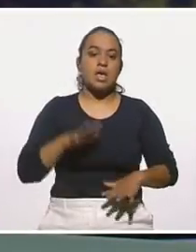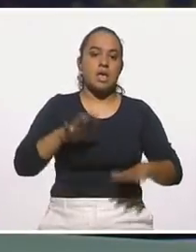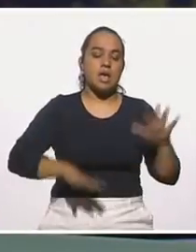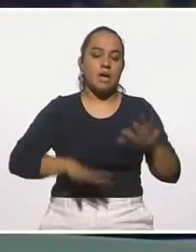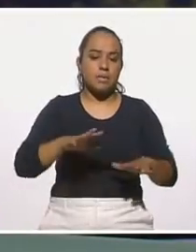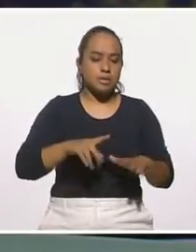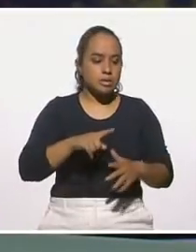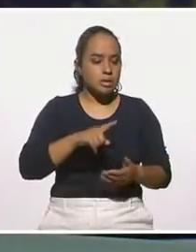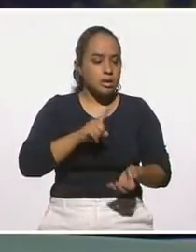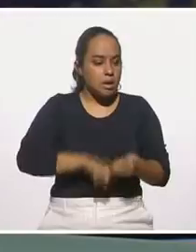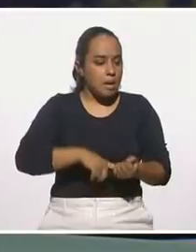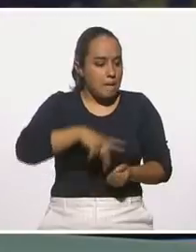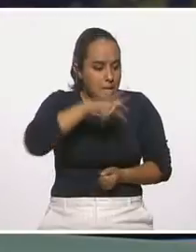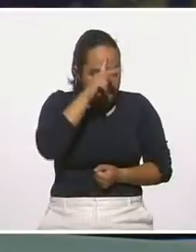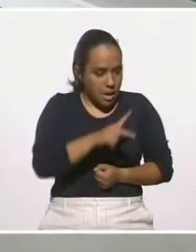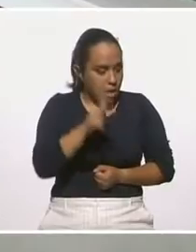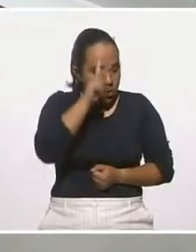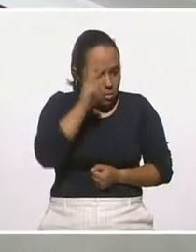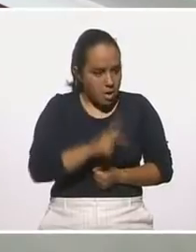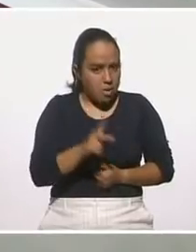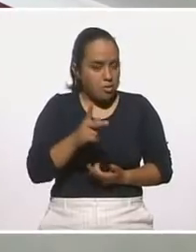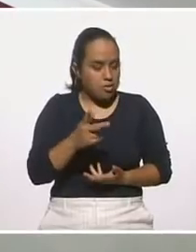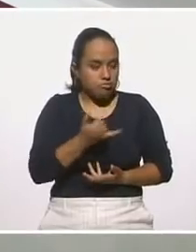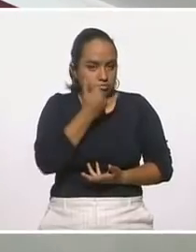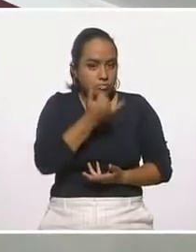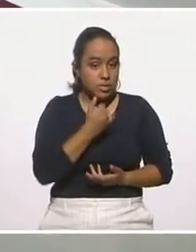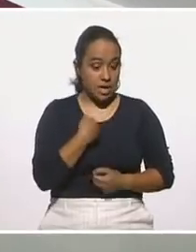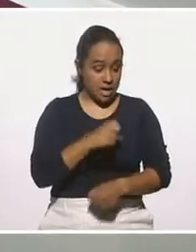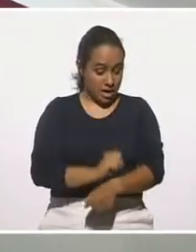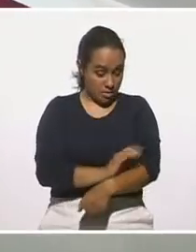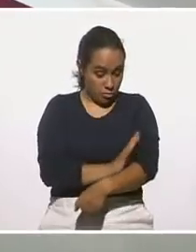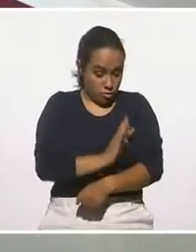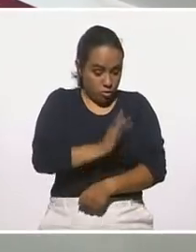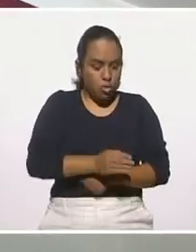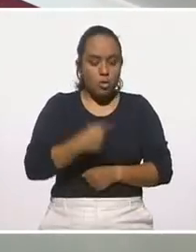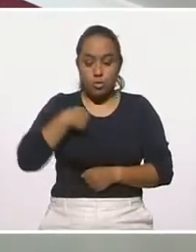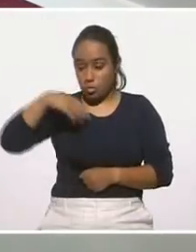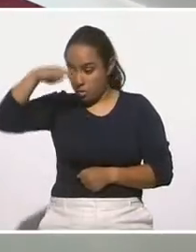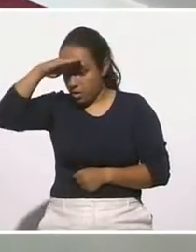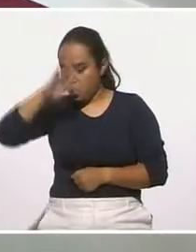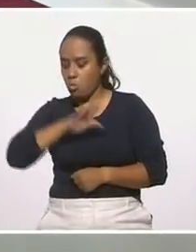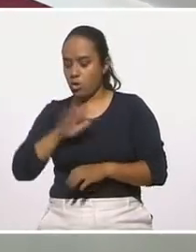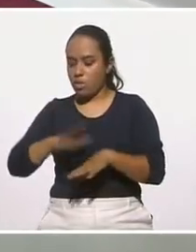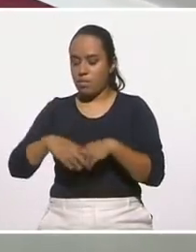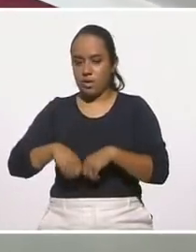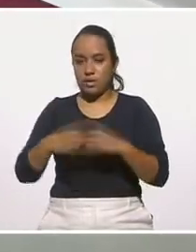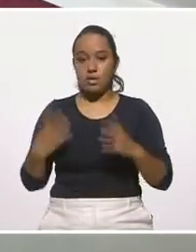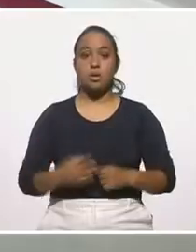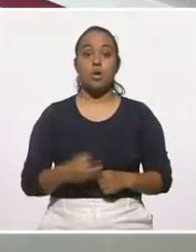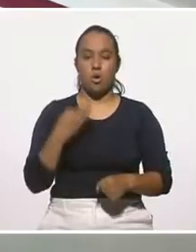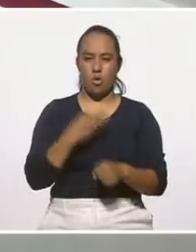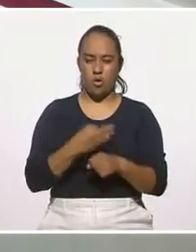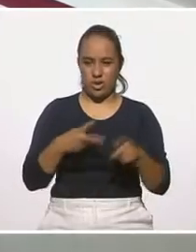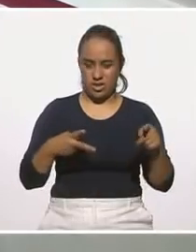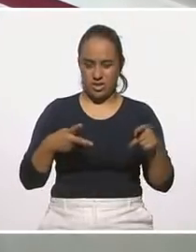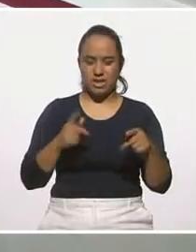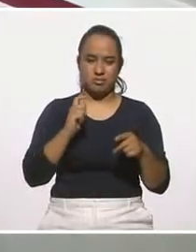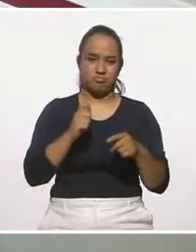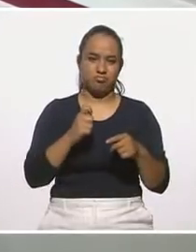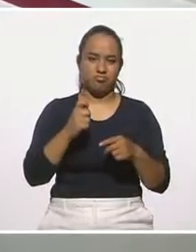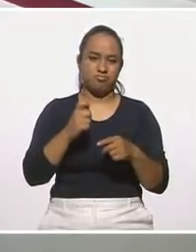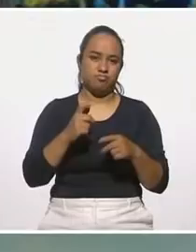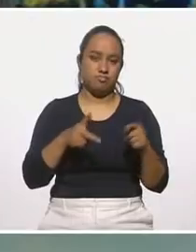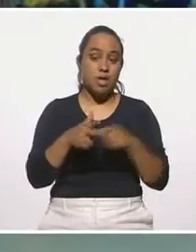entorpecen nuestros pensamientos. Reconocer mi emoción me puede aclarar mi pensamiento. Así es, pues ahorita que regresemos de un corte nos ayudas como